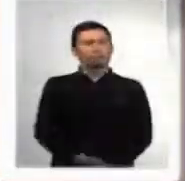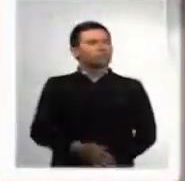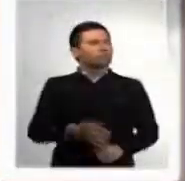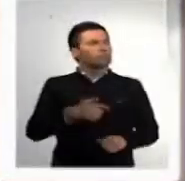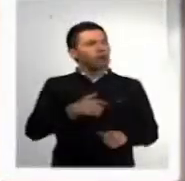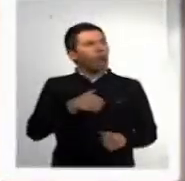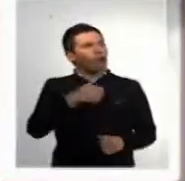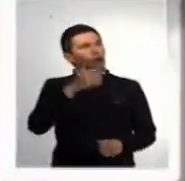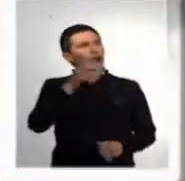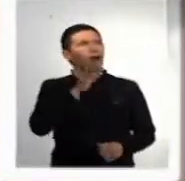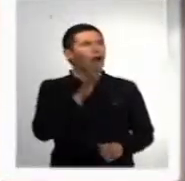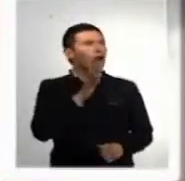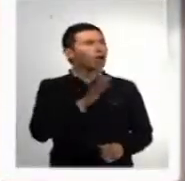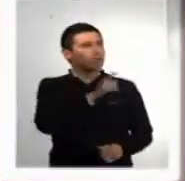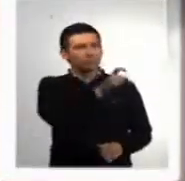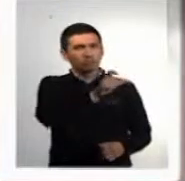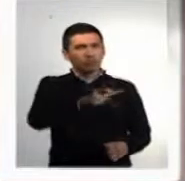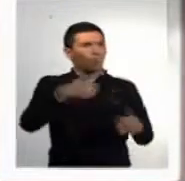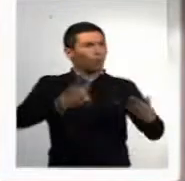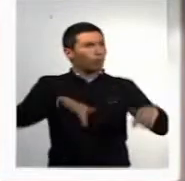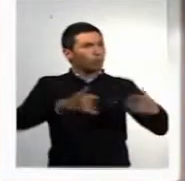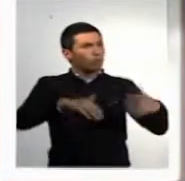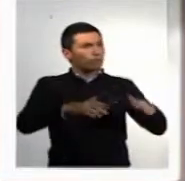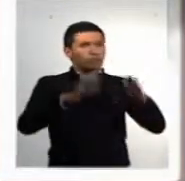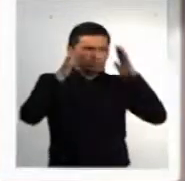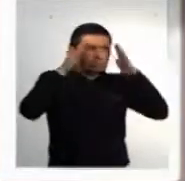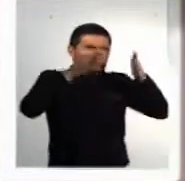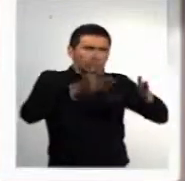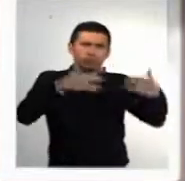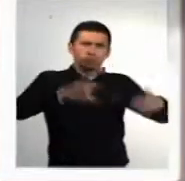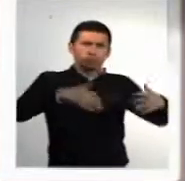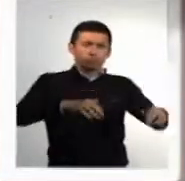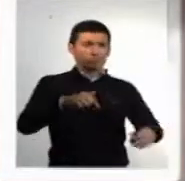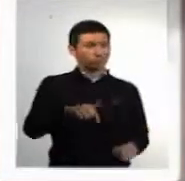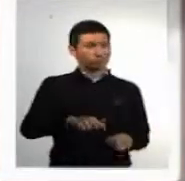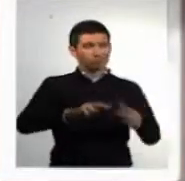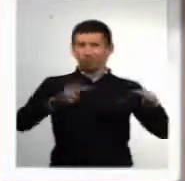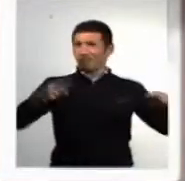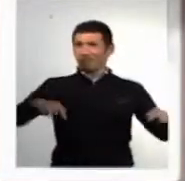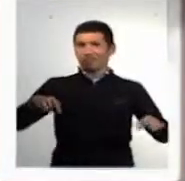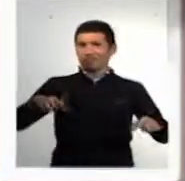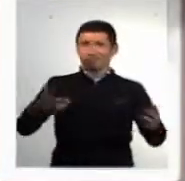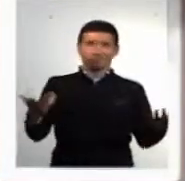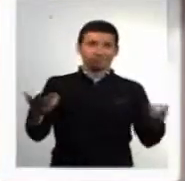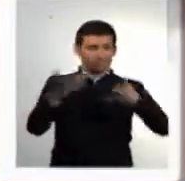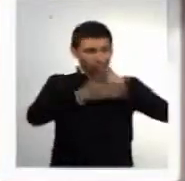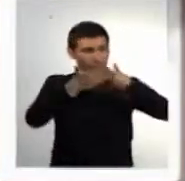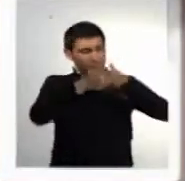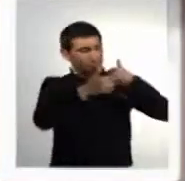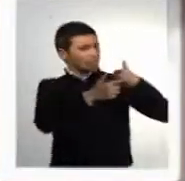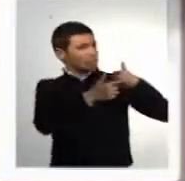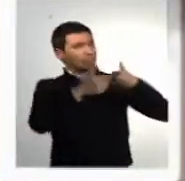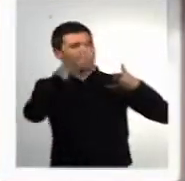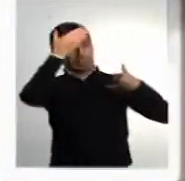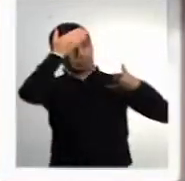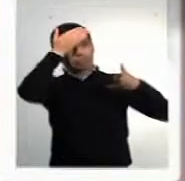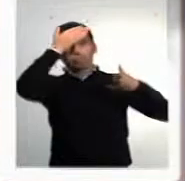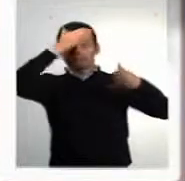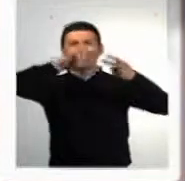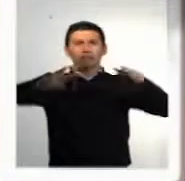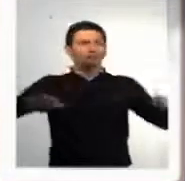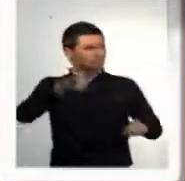Es increíble Germán como todas estas personas desean de sus gobiernos la atención necesaria en cambio en nuestro país esta realidad es completamente